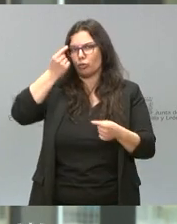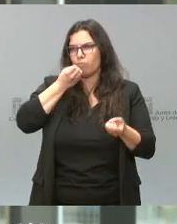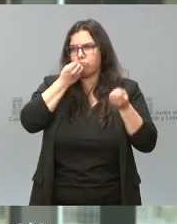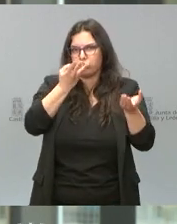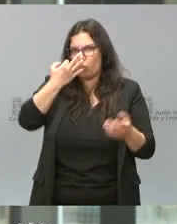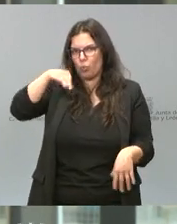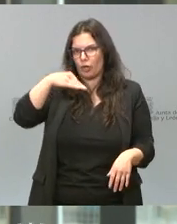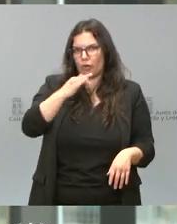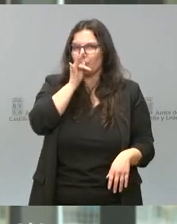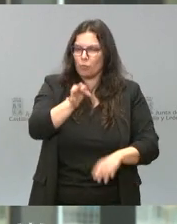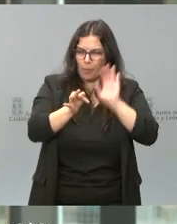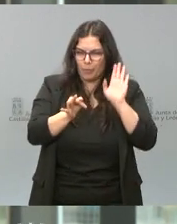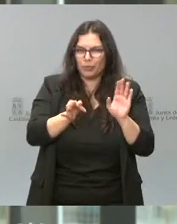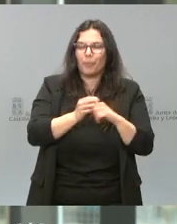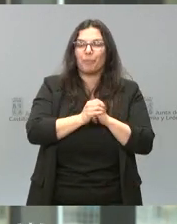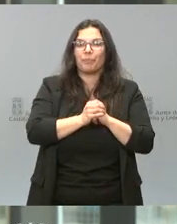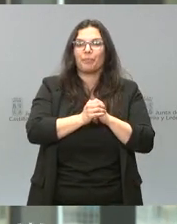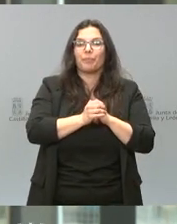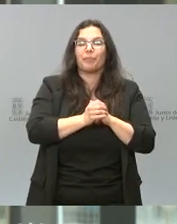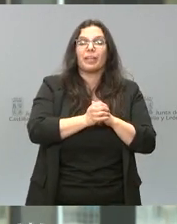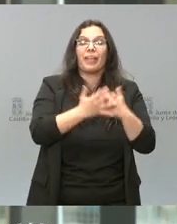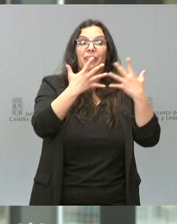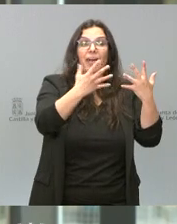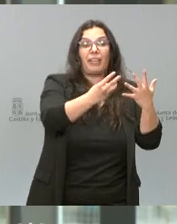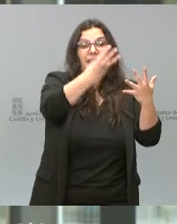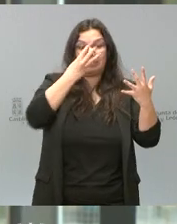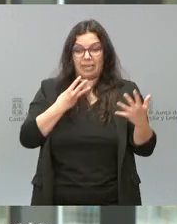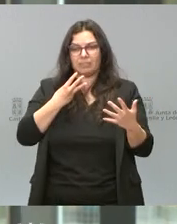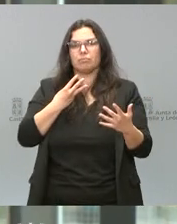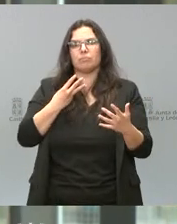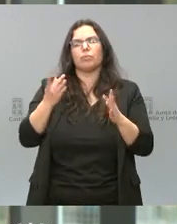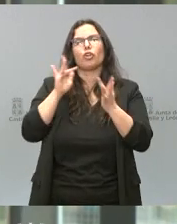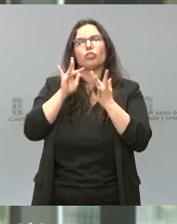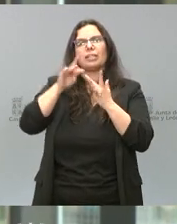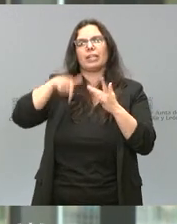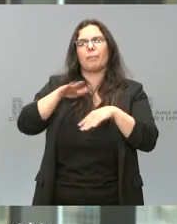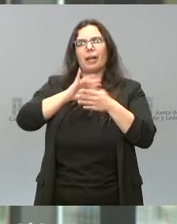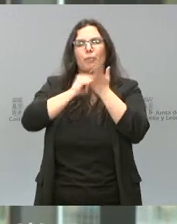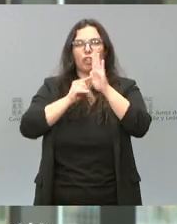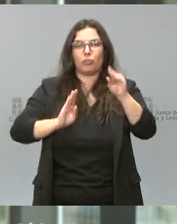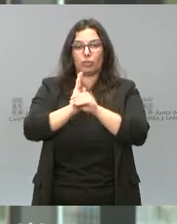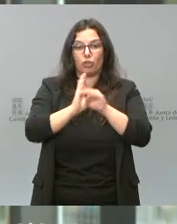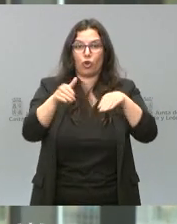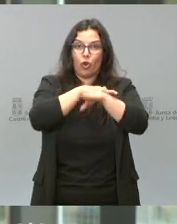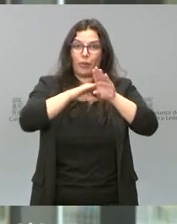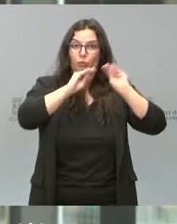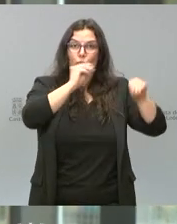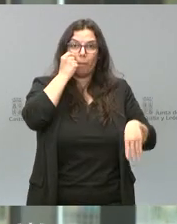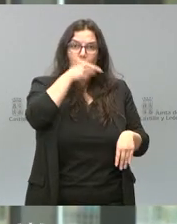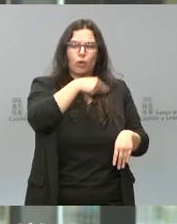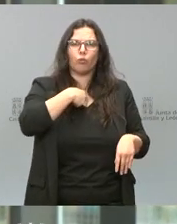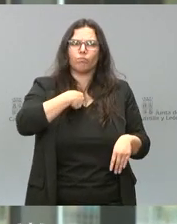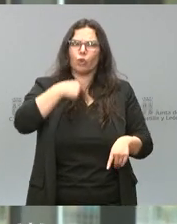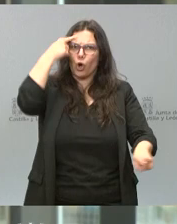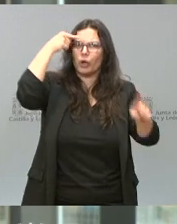prometo, tres de cada diez operaciones se dirigen a proyectos de inversión en Castilla y León. El gobierno de Alfonso Fernández Mañueco se propuso